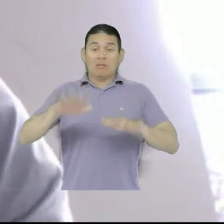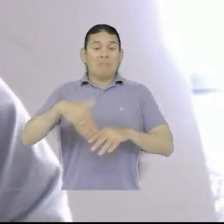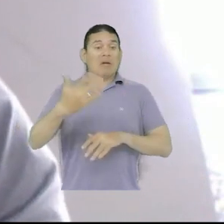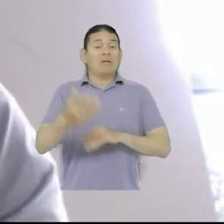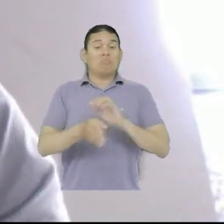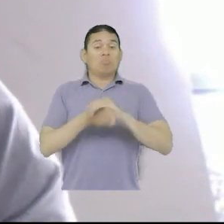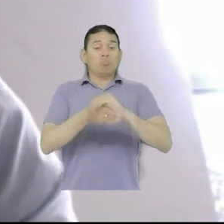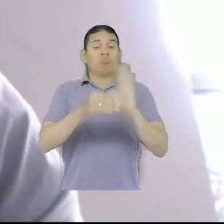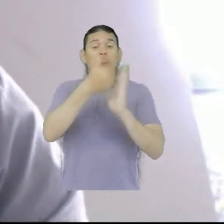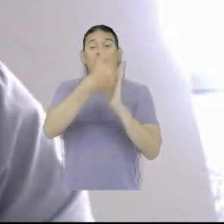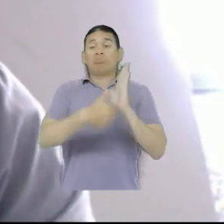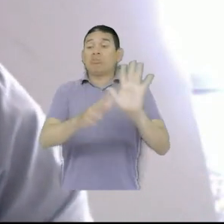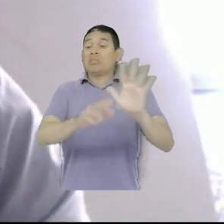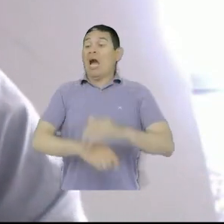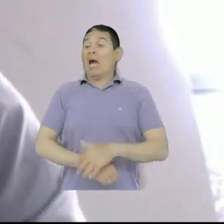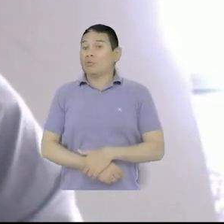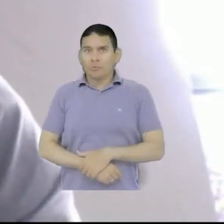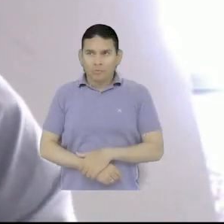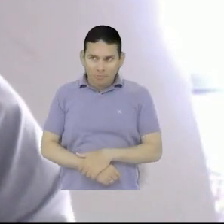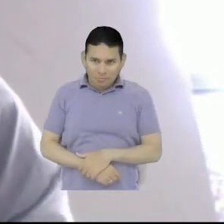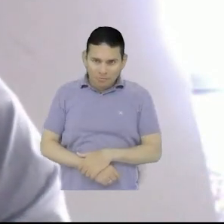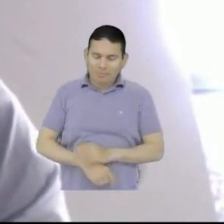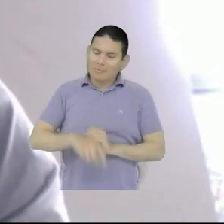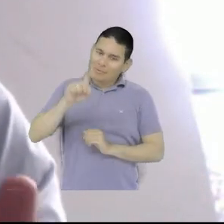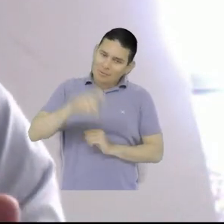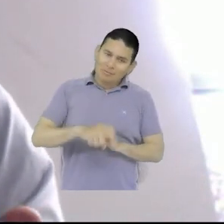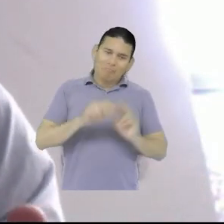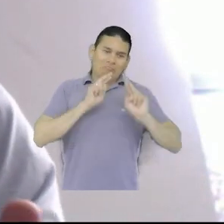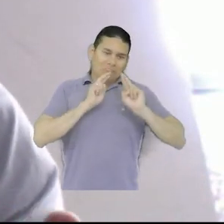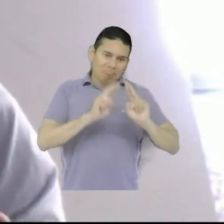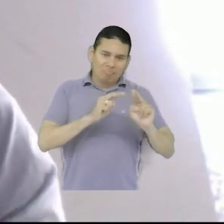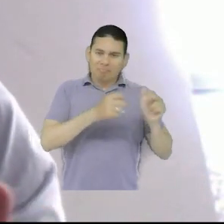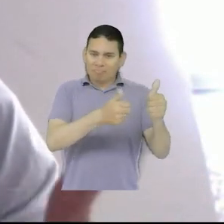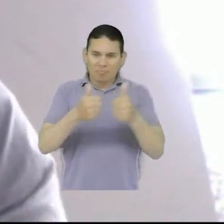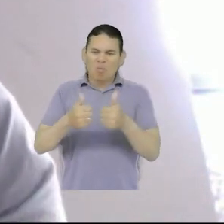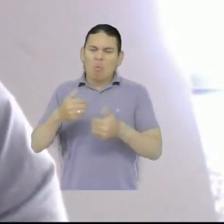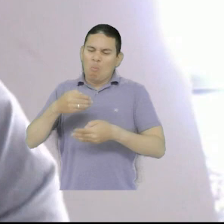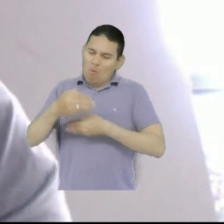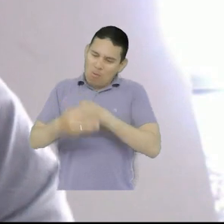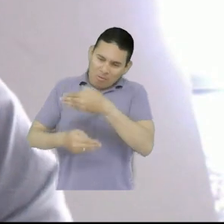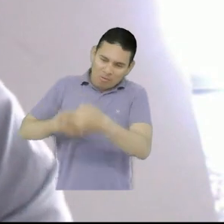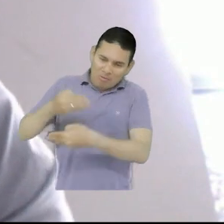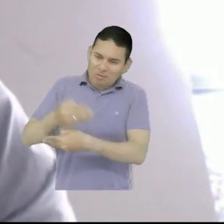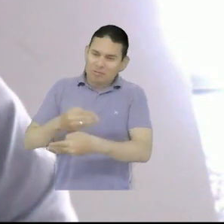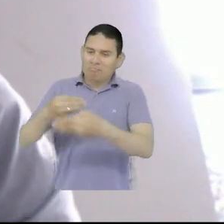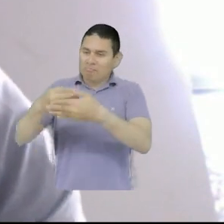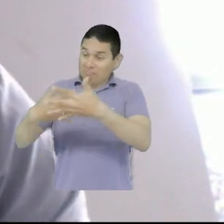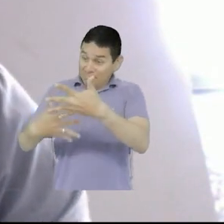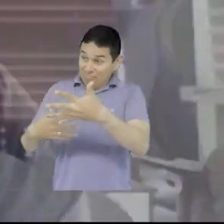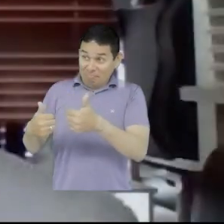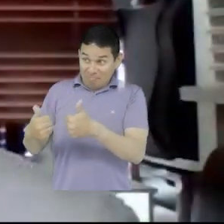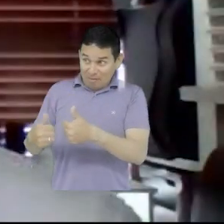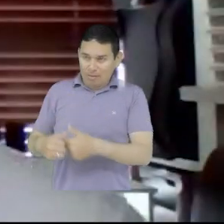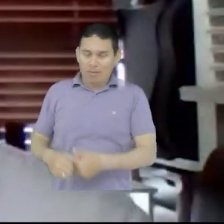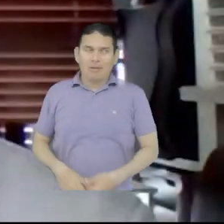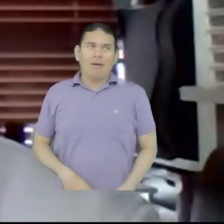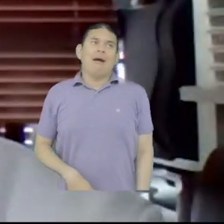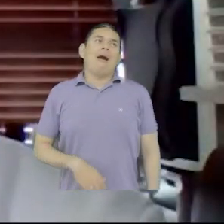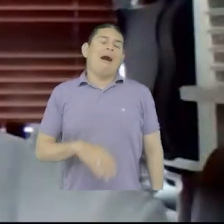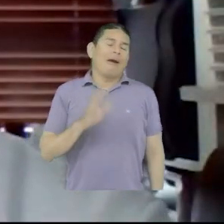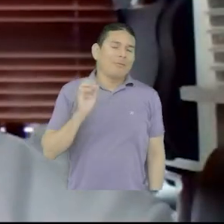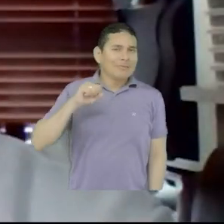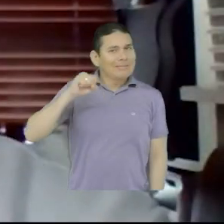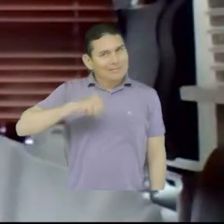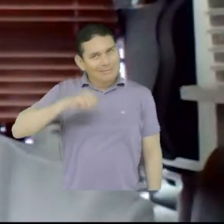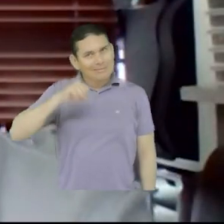cuentas es lo que se busca, ¿no? Para encontrar resultados positivos es necesario utilizar el proceso adecuado, ¿no crees? Así es. Y